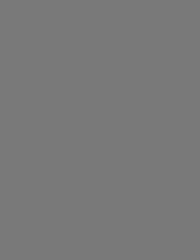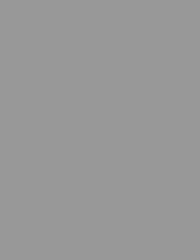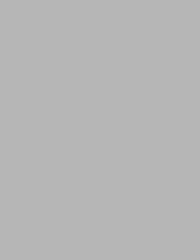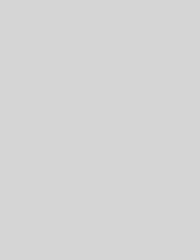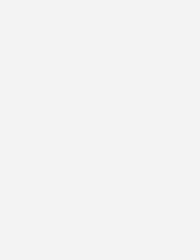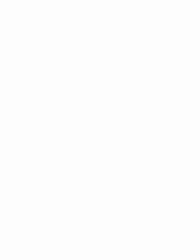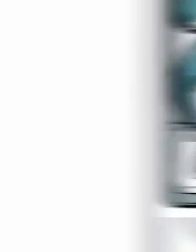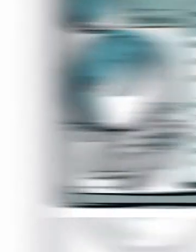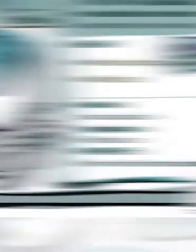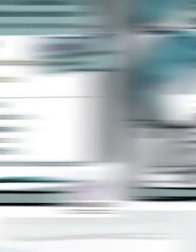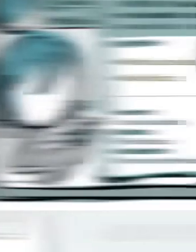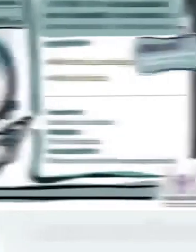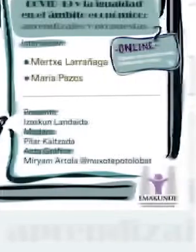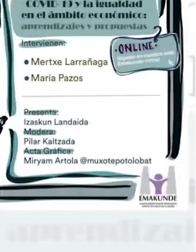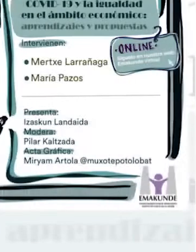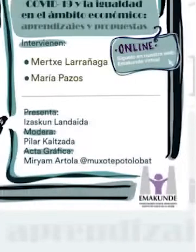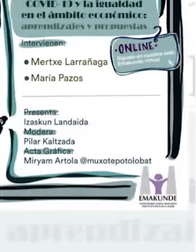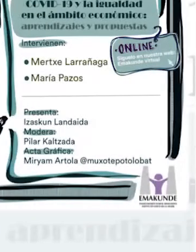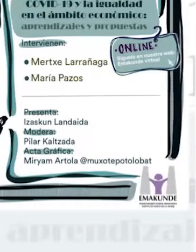GURARRA GURARRA